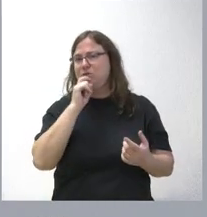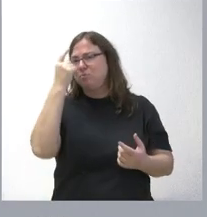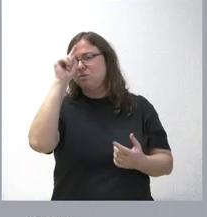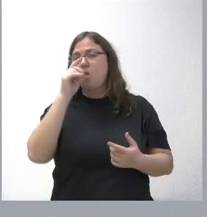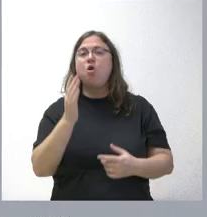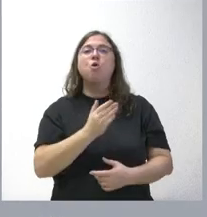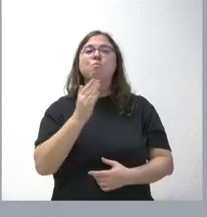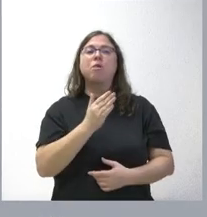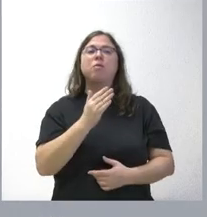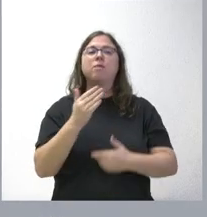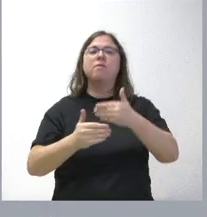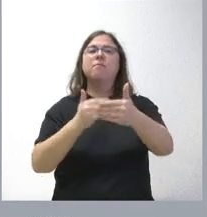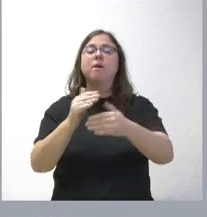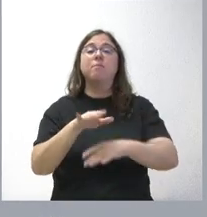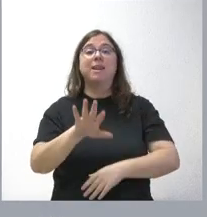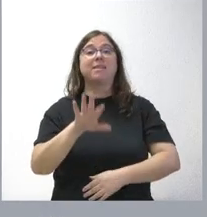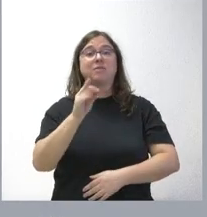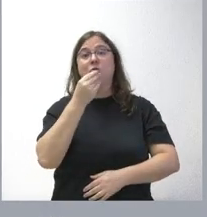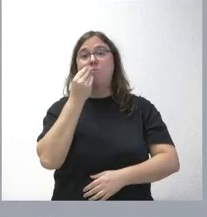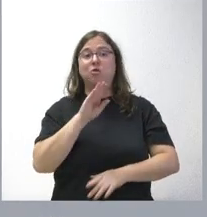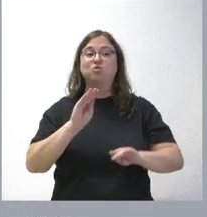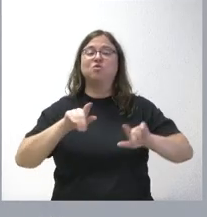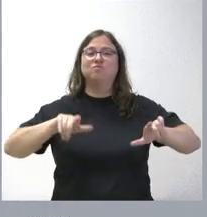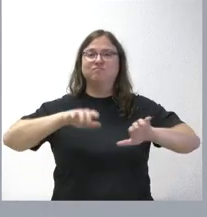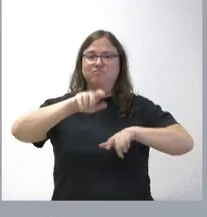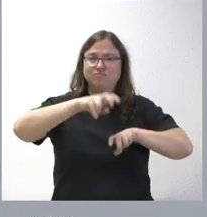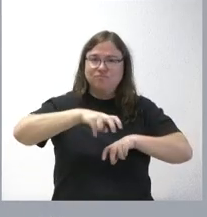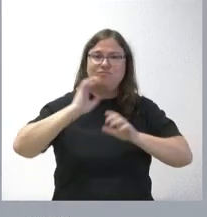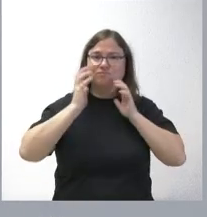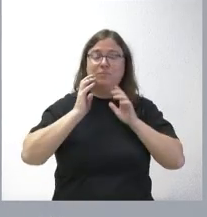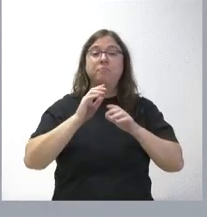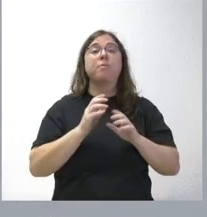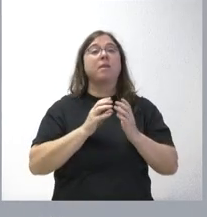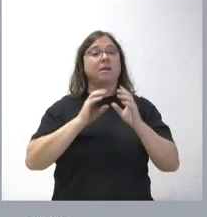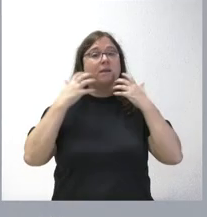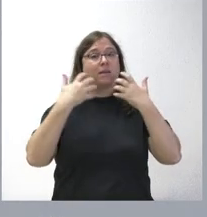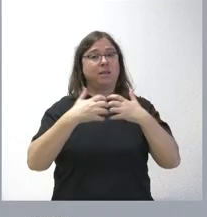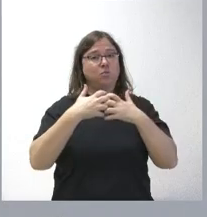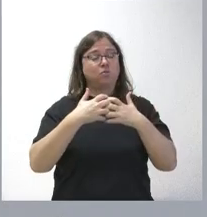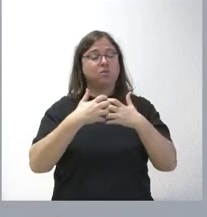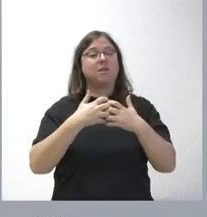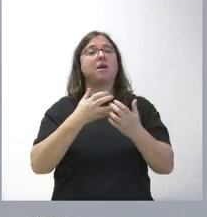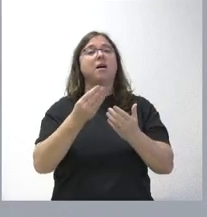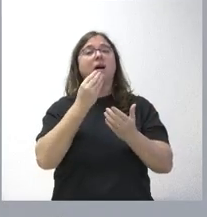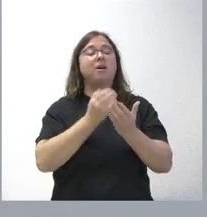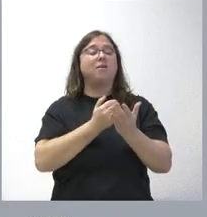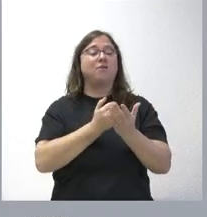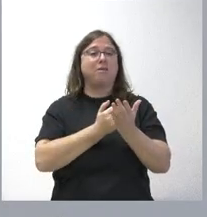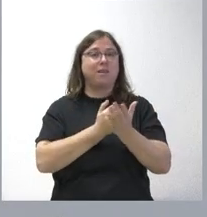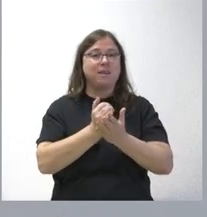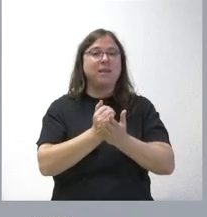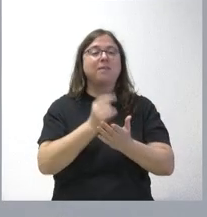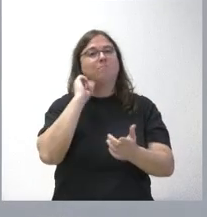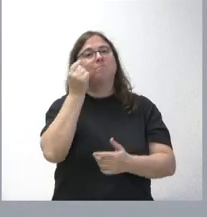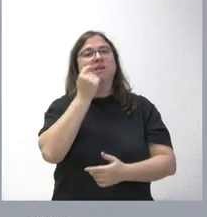la producción esperada para mejorar la toma de decisiones de sus explotaciones. Y la industria agroalimentaria se podrá beneficiar también porque podrá detectar más fácilmente puntos de